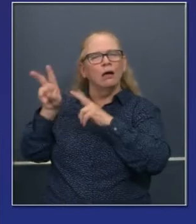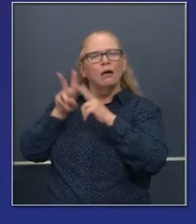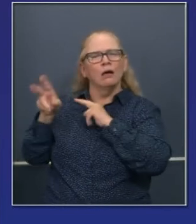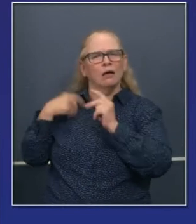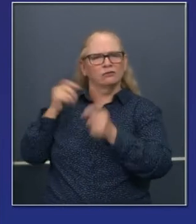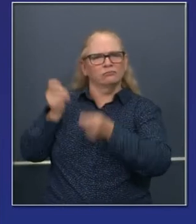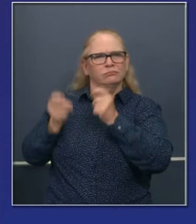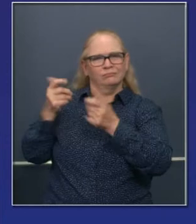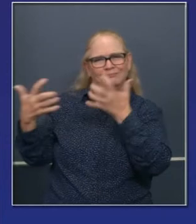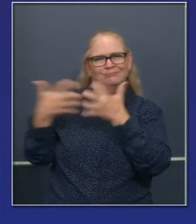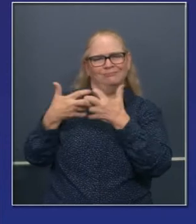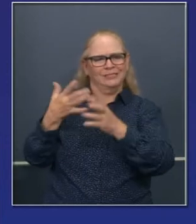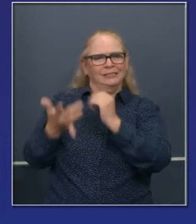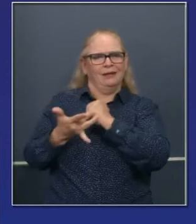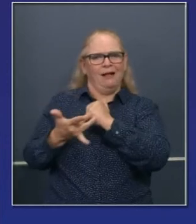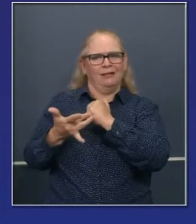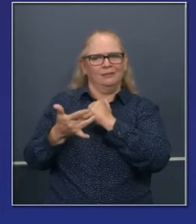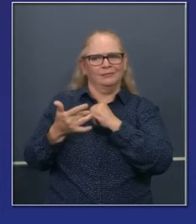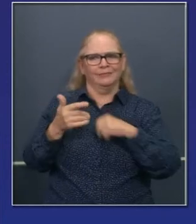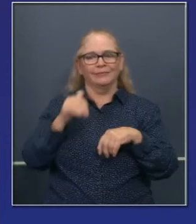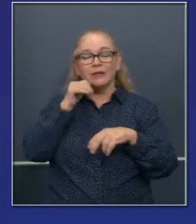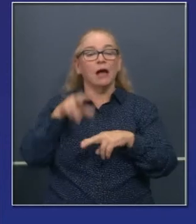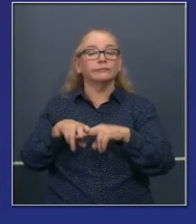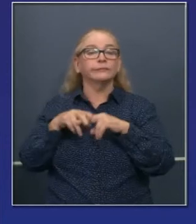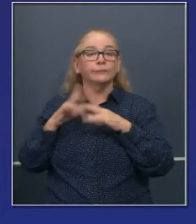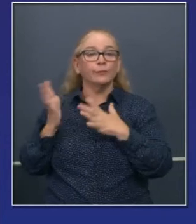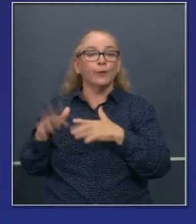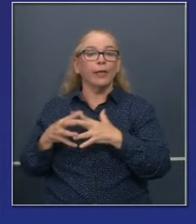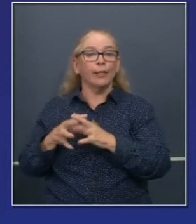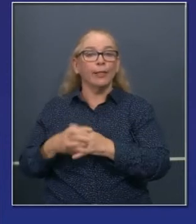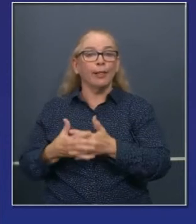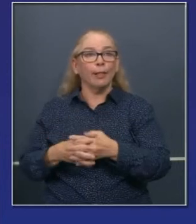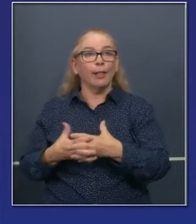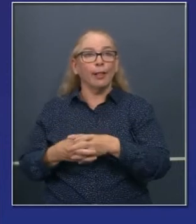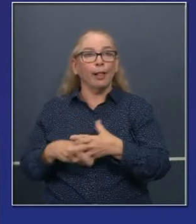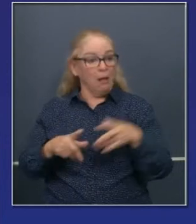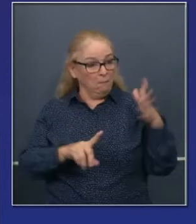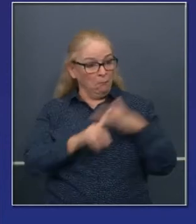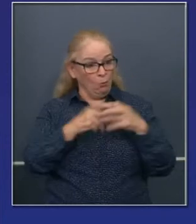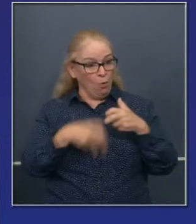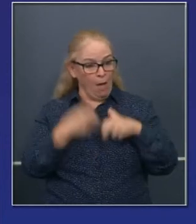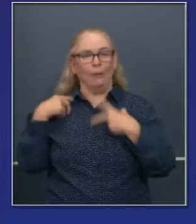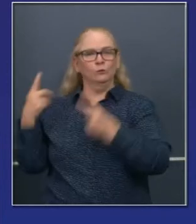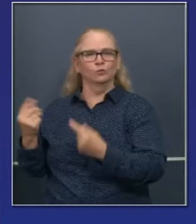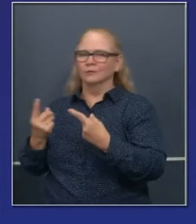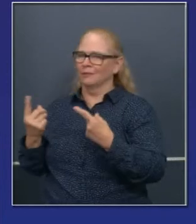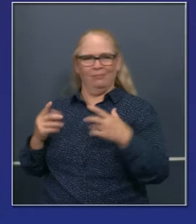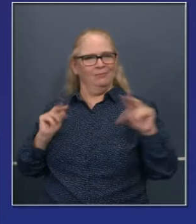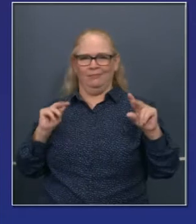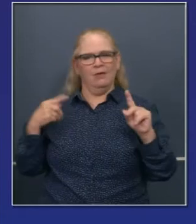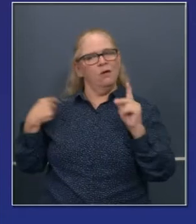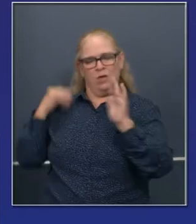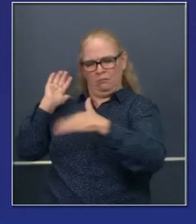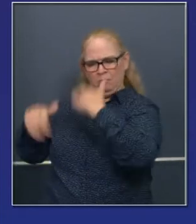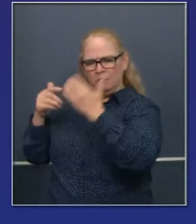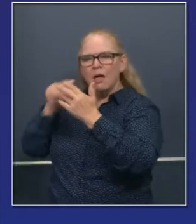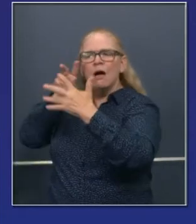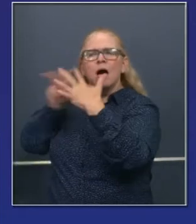solamente que vamos a esperar a que usted venga y pregunte y pida. Hemos creado entonces esta oficina de